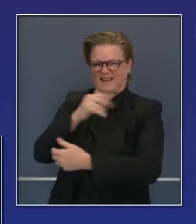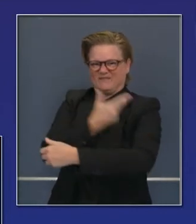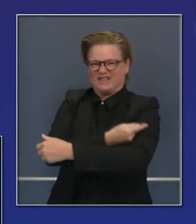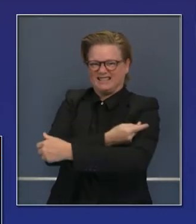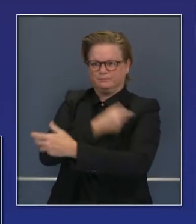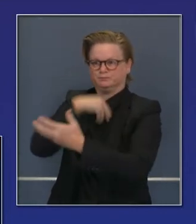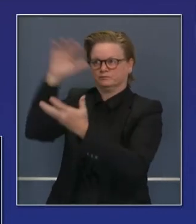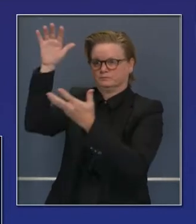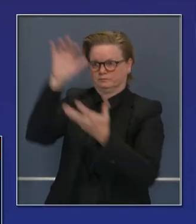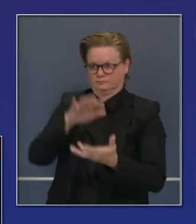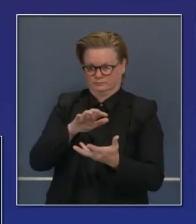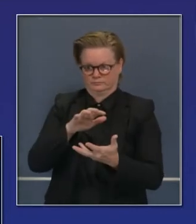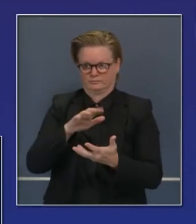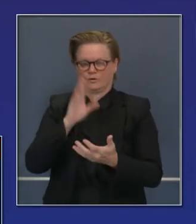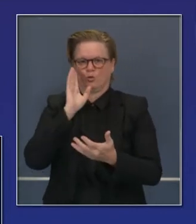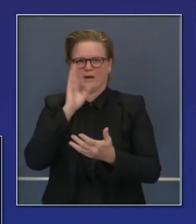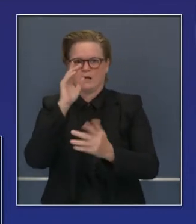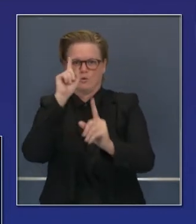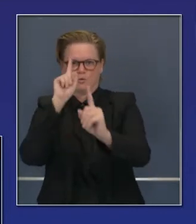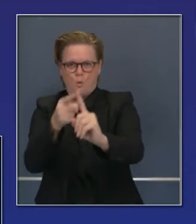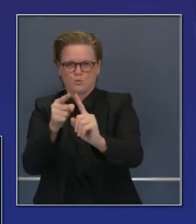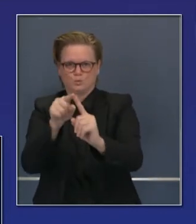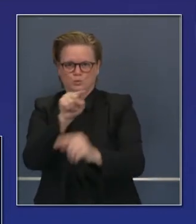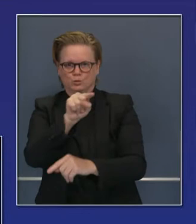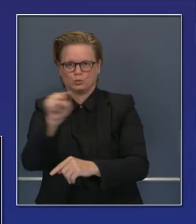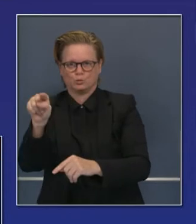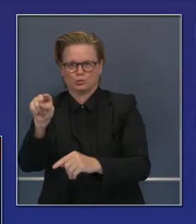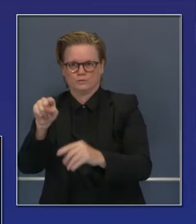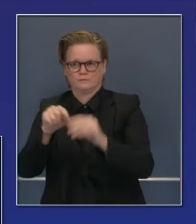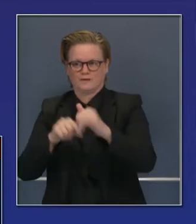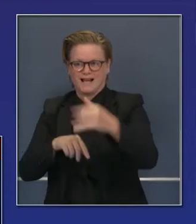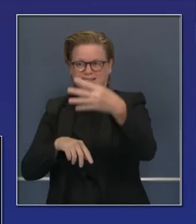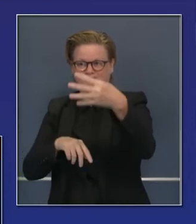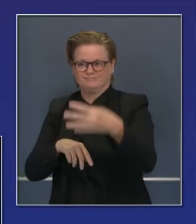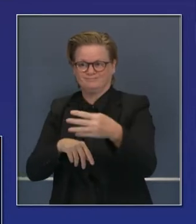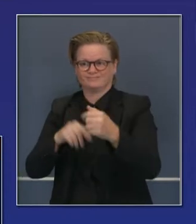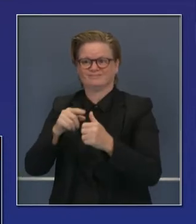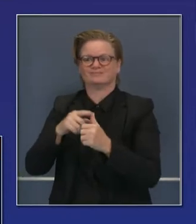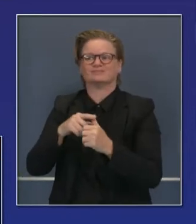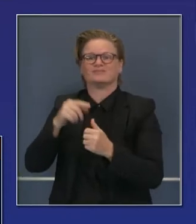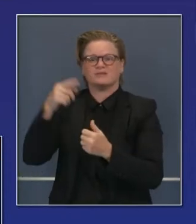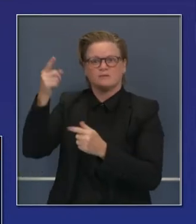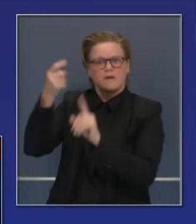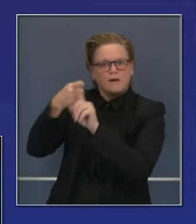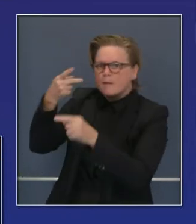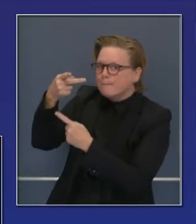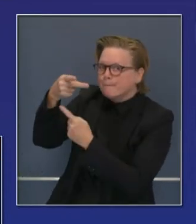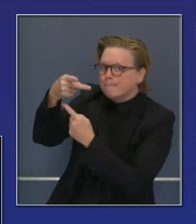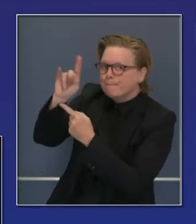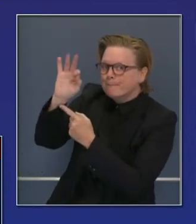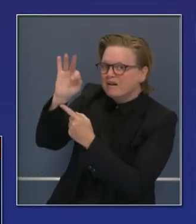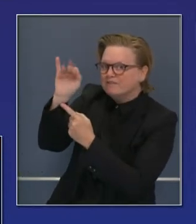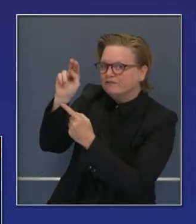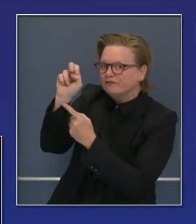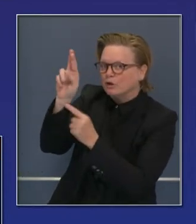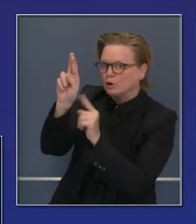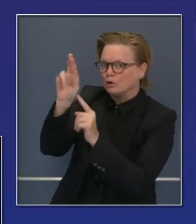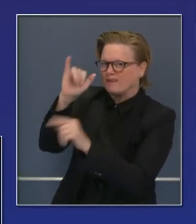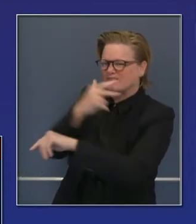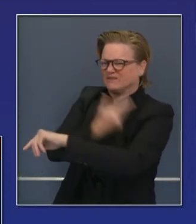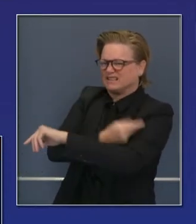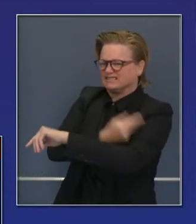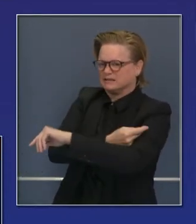las primeras vacunas serán destinadas directamente de Pfizer a tres niveles en seis